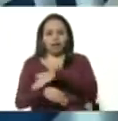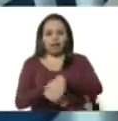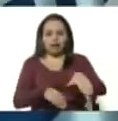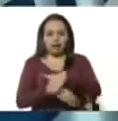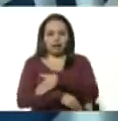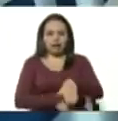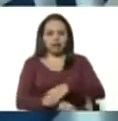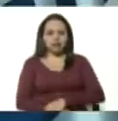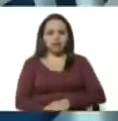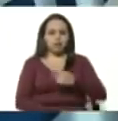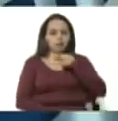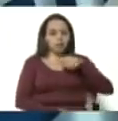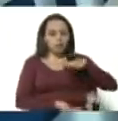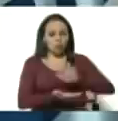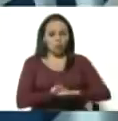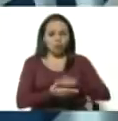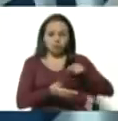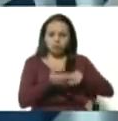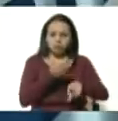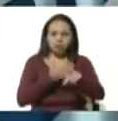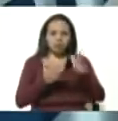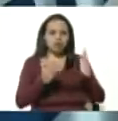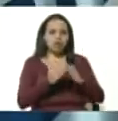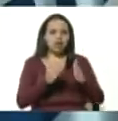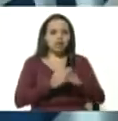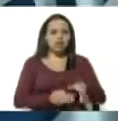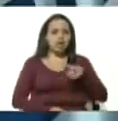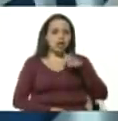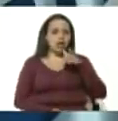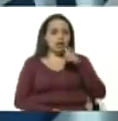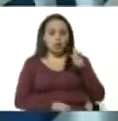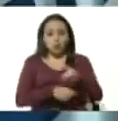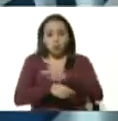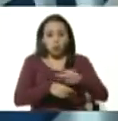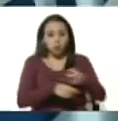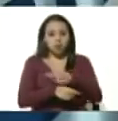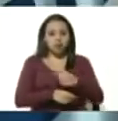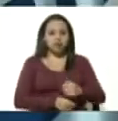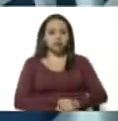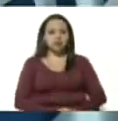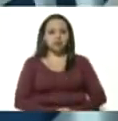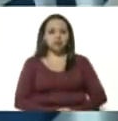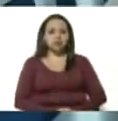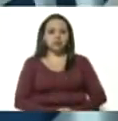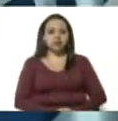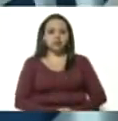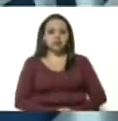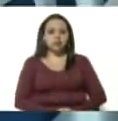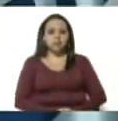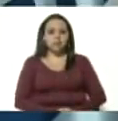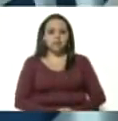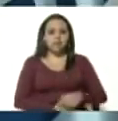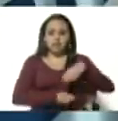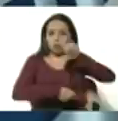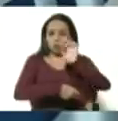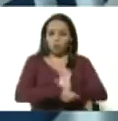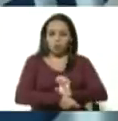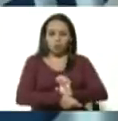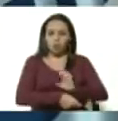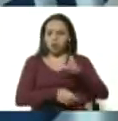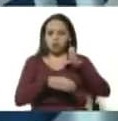fallecidos en casa sin que el propio gobierno del señor Lenín Moreno se